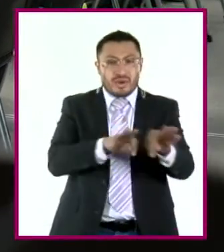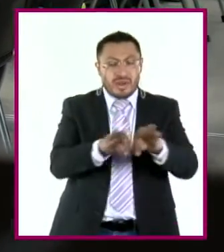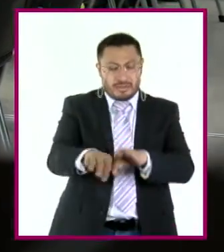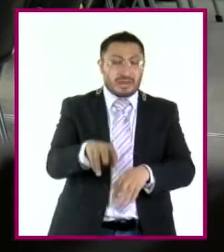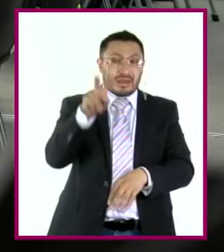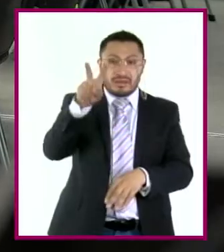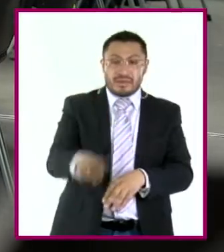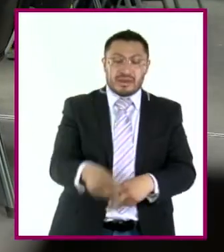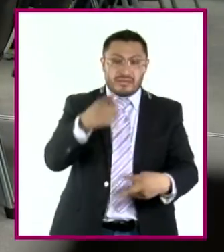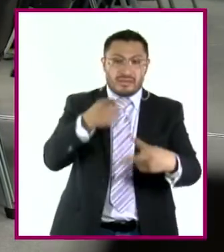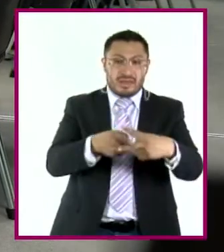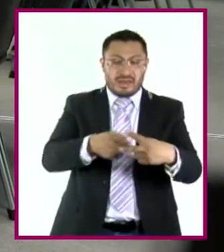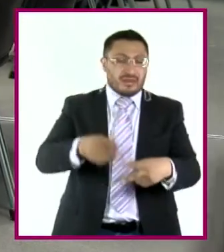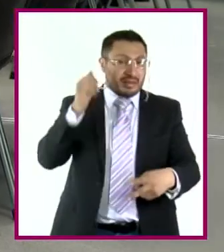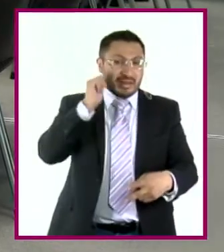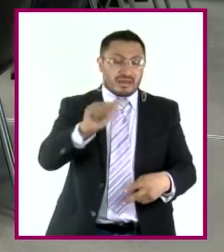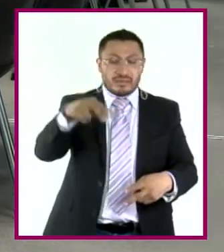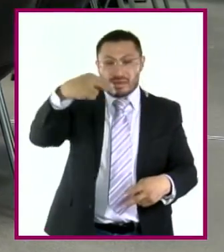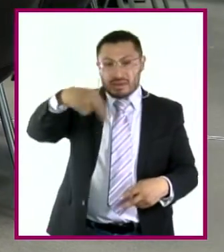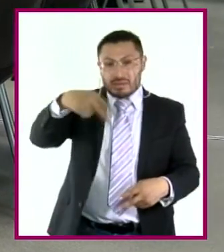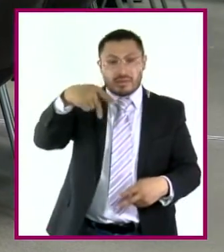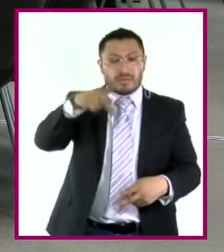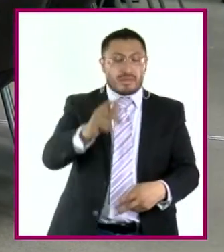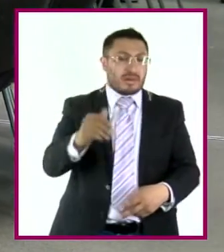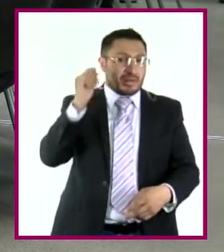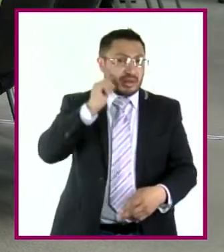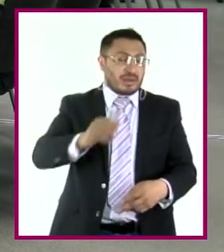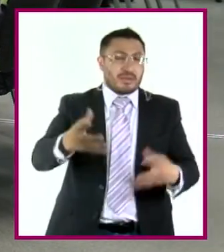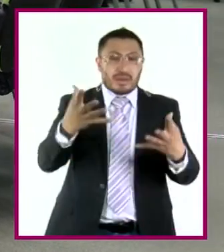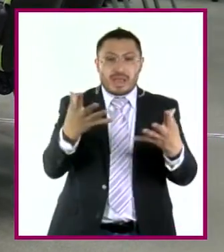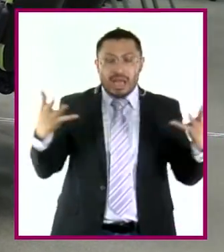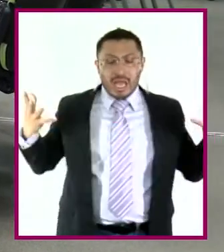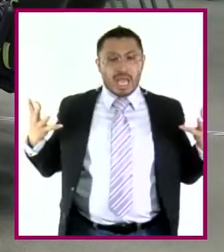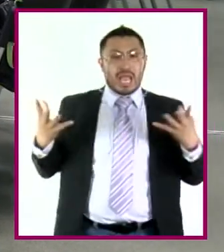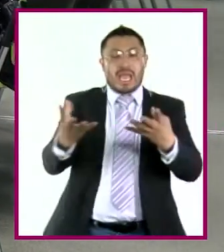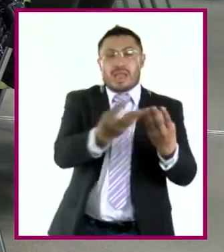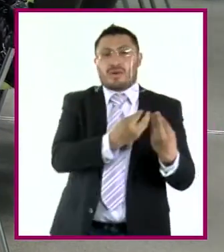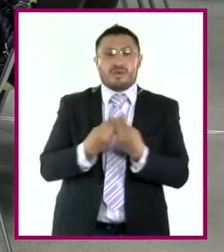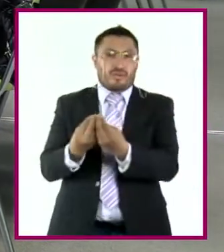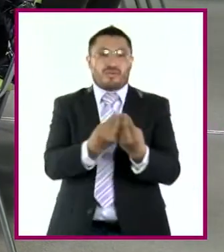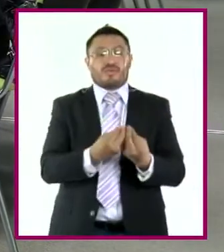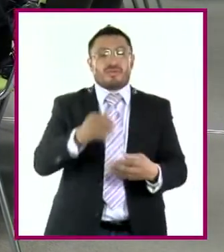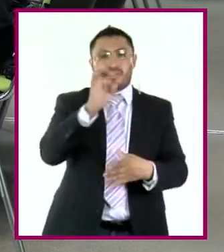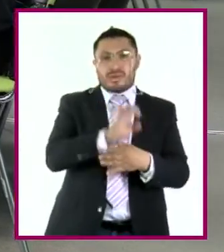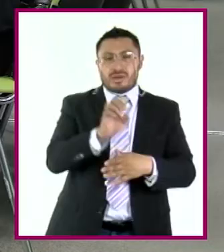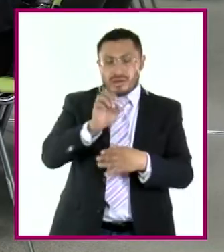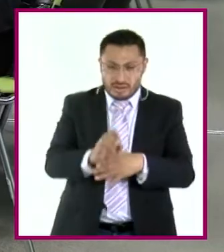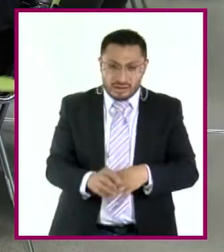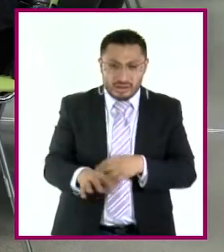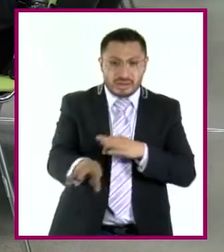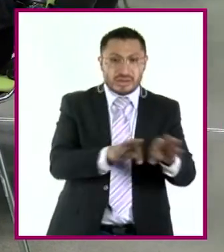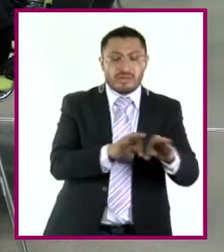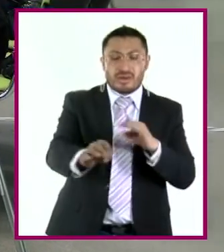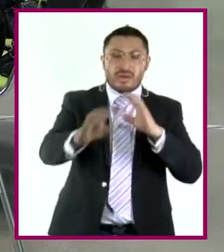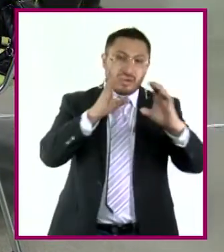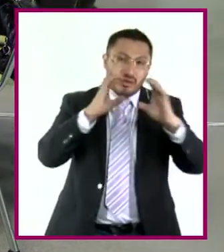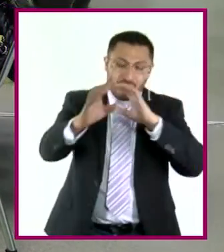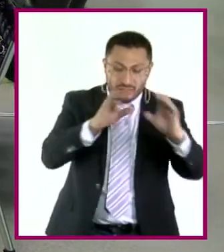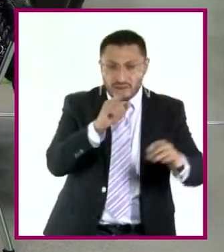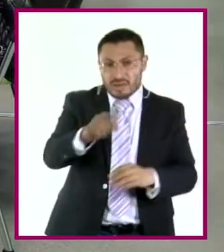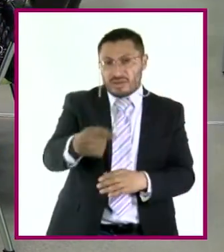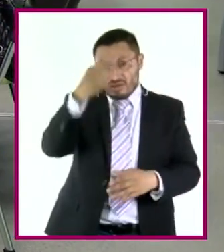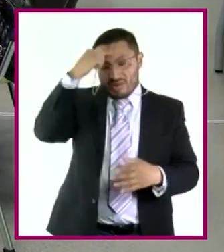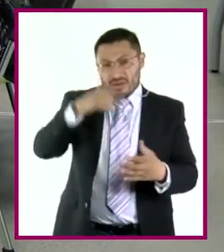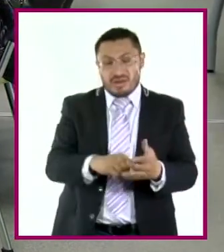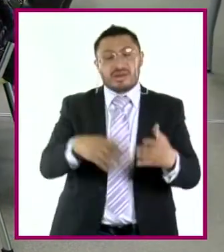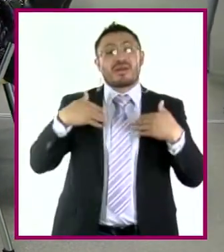aunque siempre nos dicen nombres, se han construido socialmente. Entonces, trabajando en equipo, comunicándote, si tú crees que ya lo entendiste y